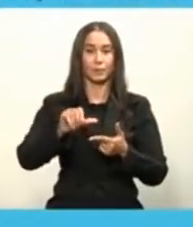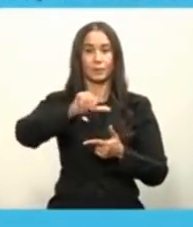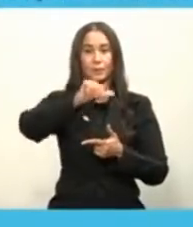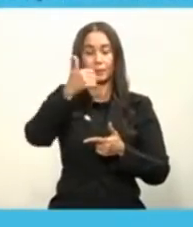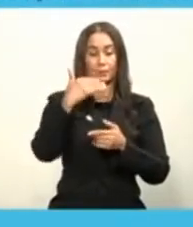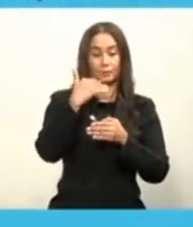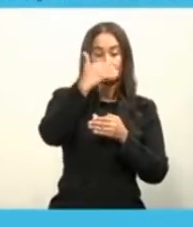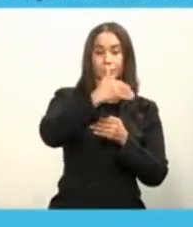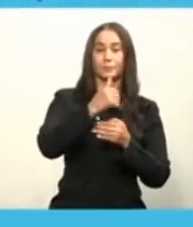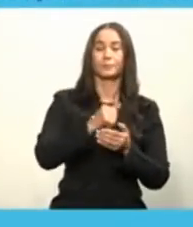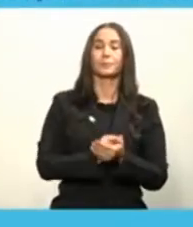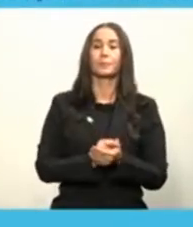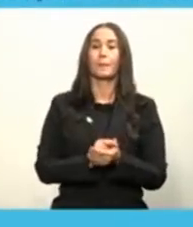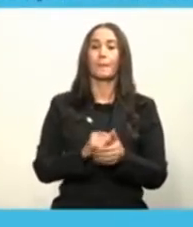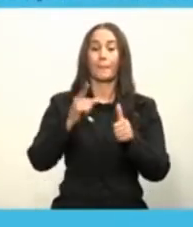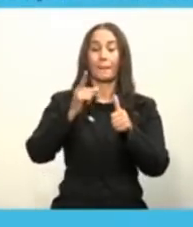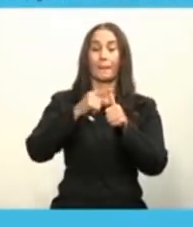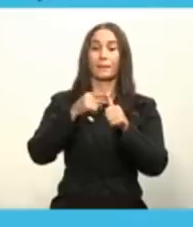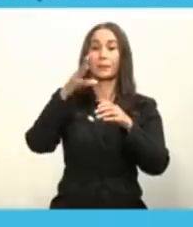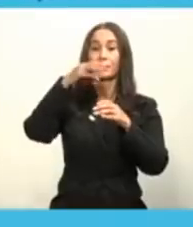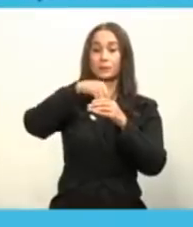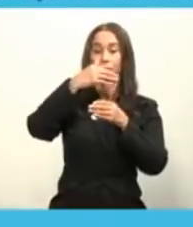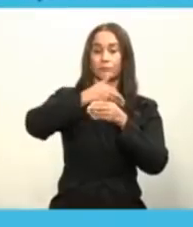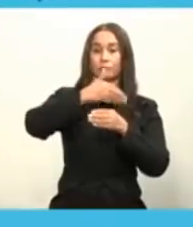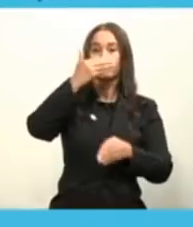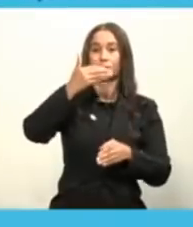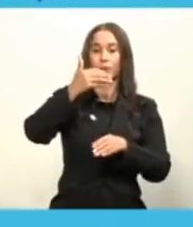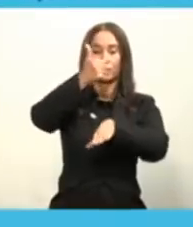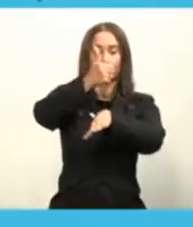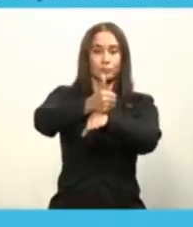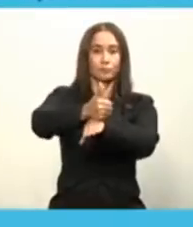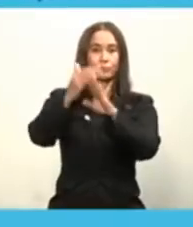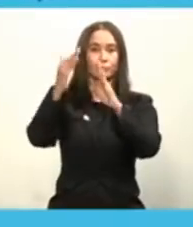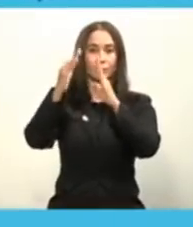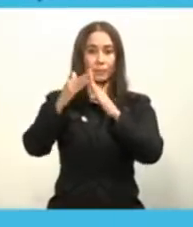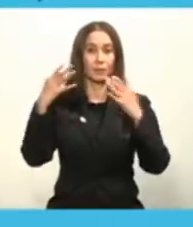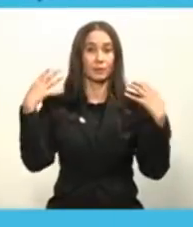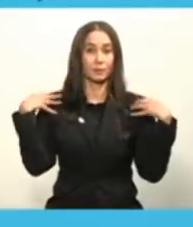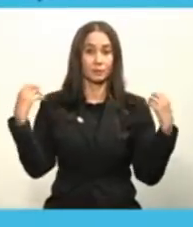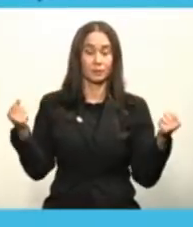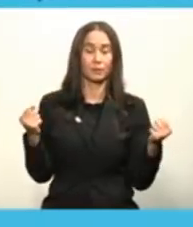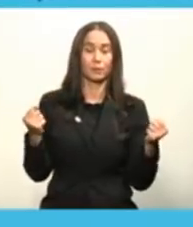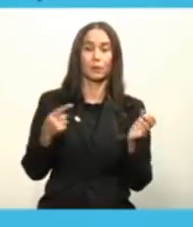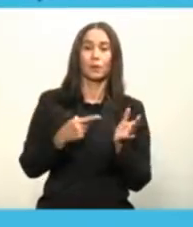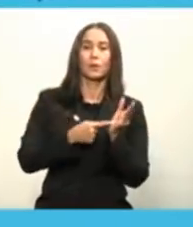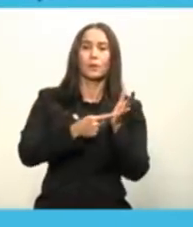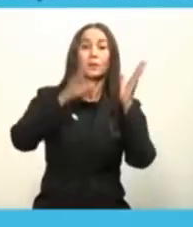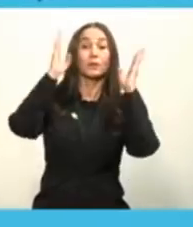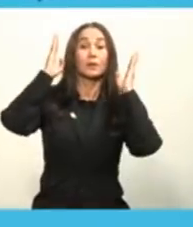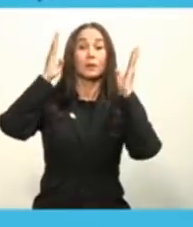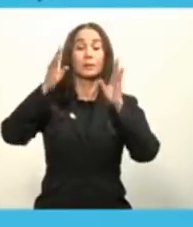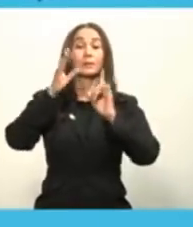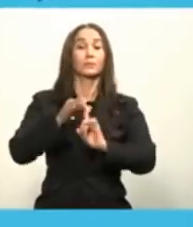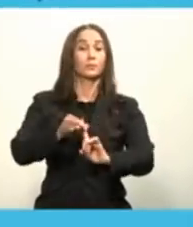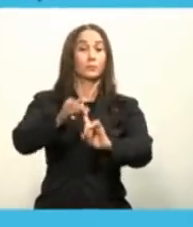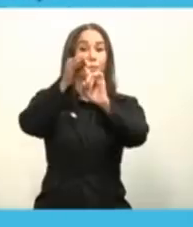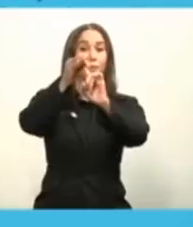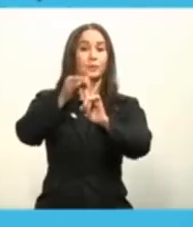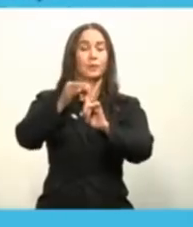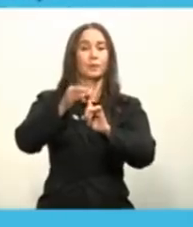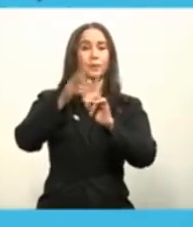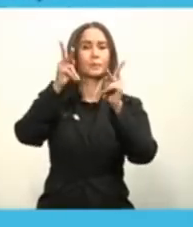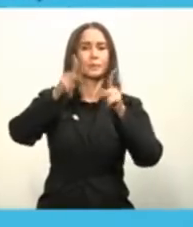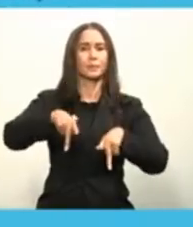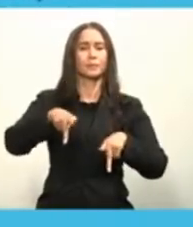extramurales. Los intramurales son los establecimientos de salud que ofrecen atención especializada a